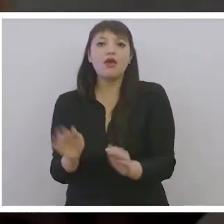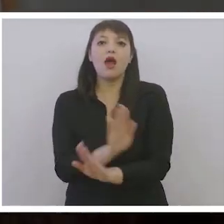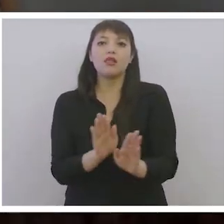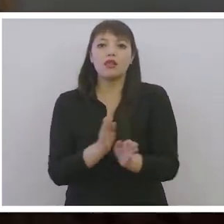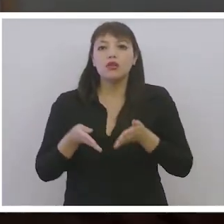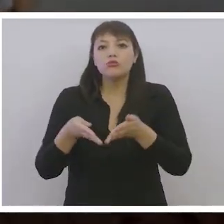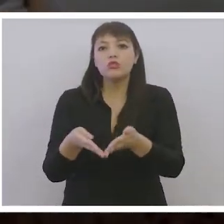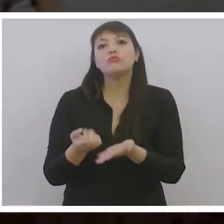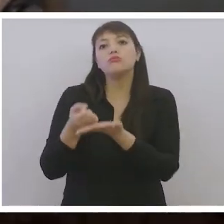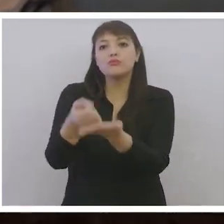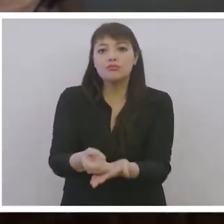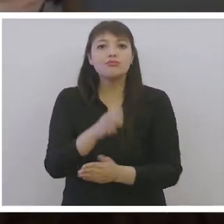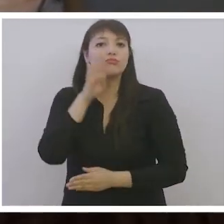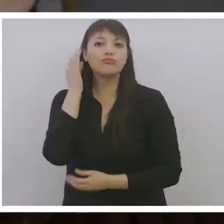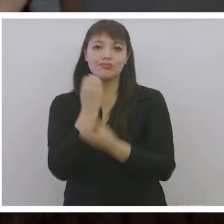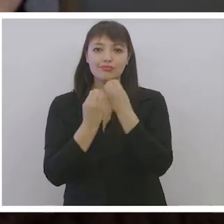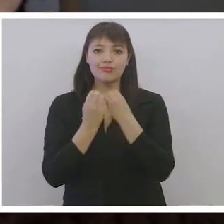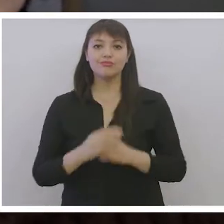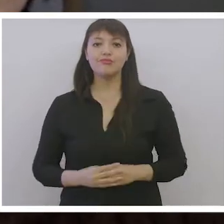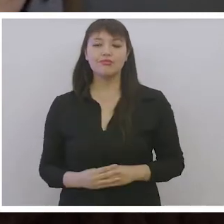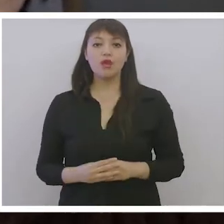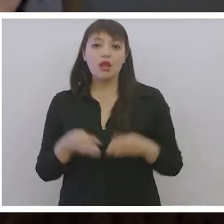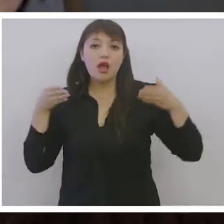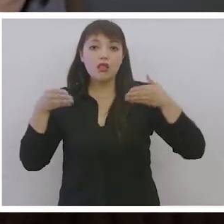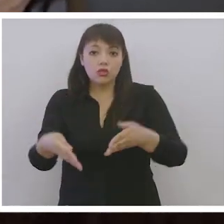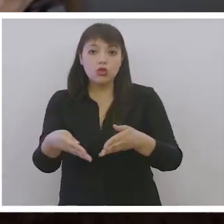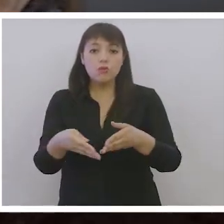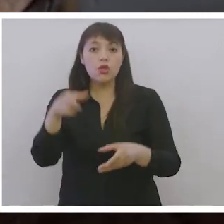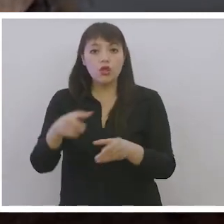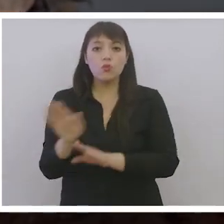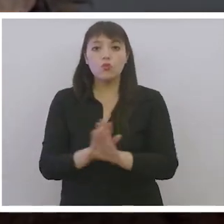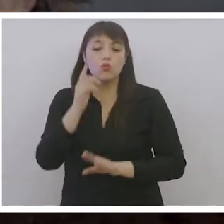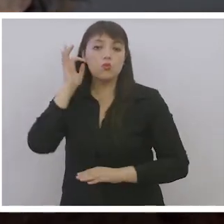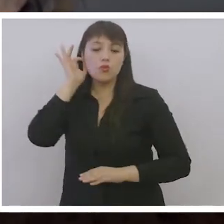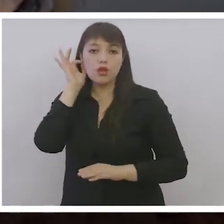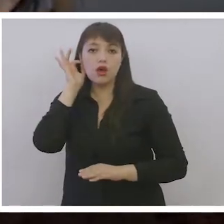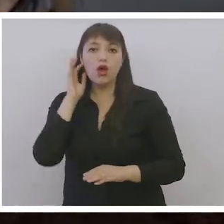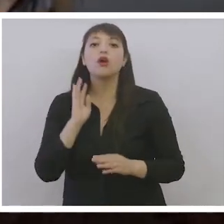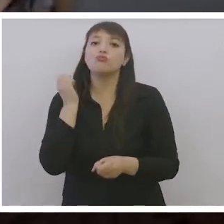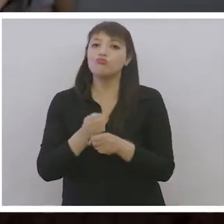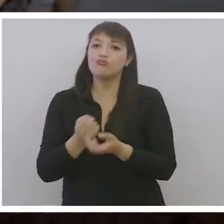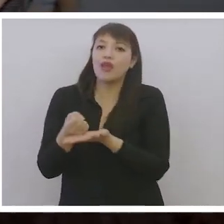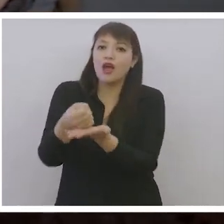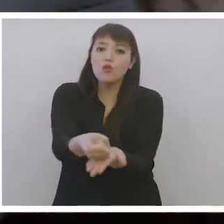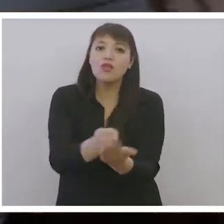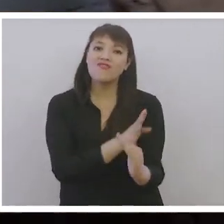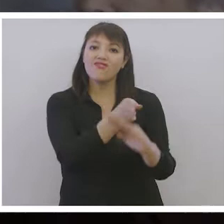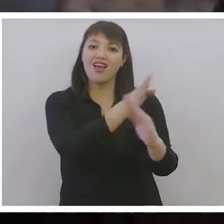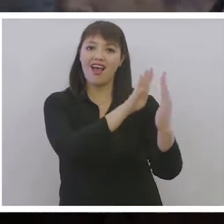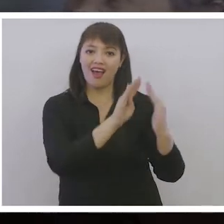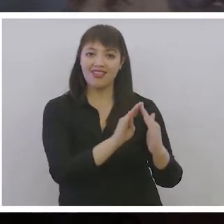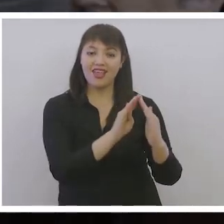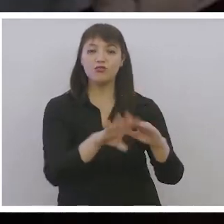necesidades de salud, higiene y alimentación. La atención por parte de cuidadores y cuidadoras es una ayuda a domicilio integral,